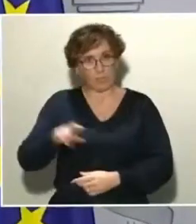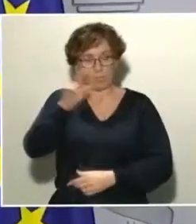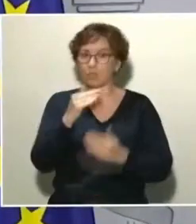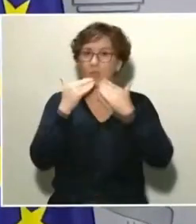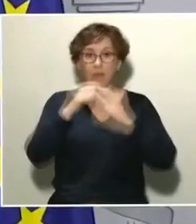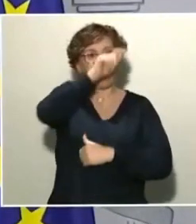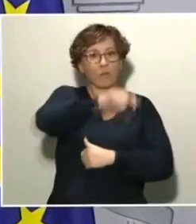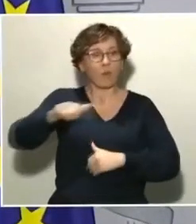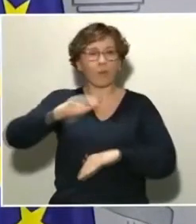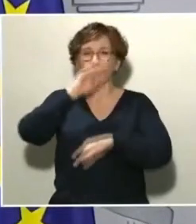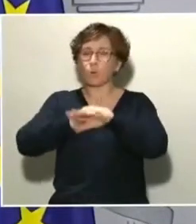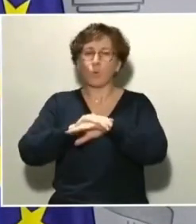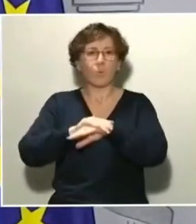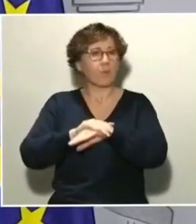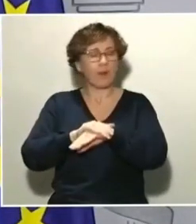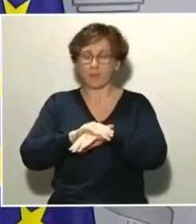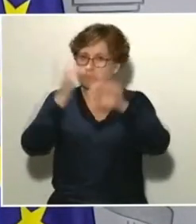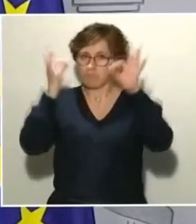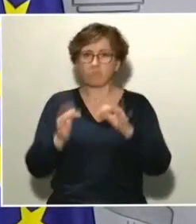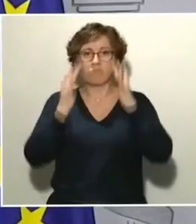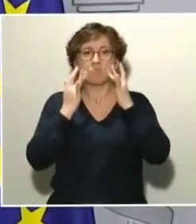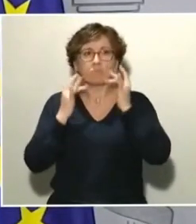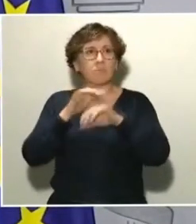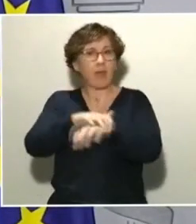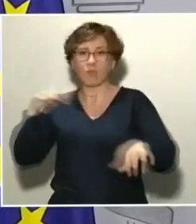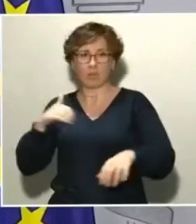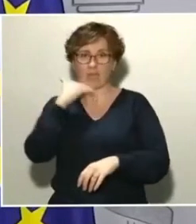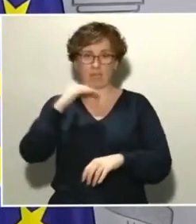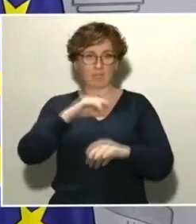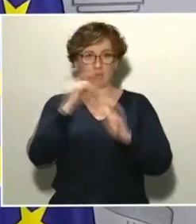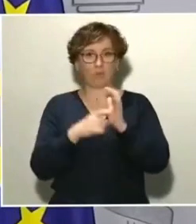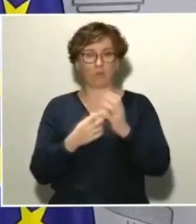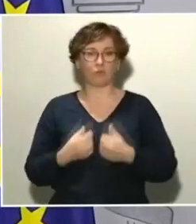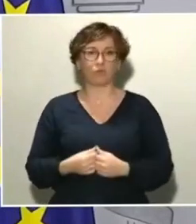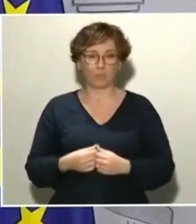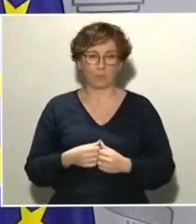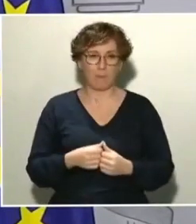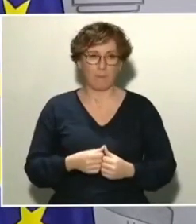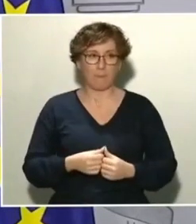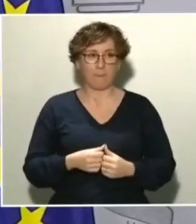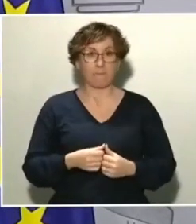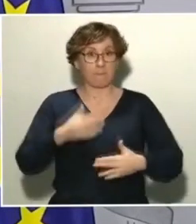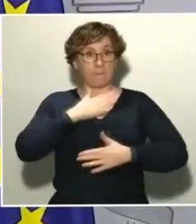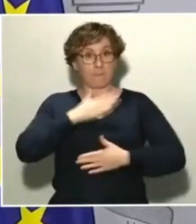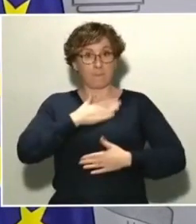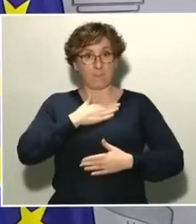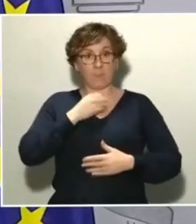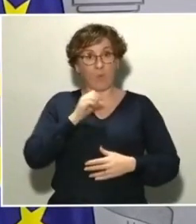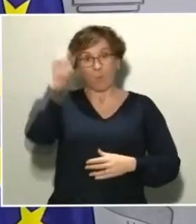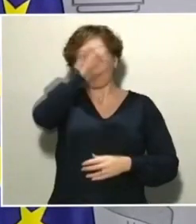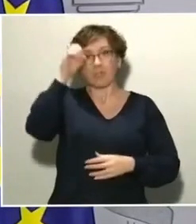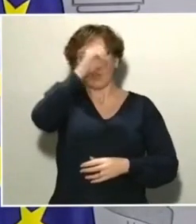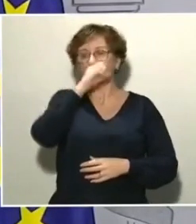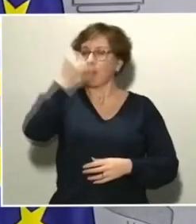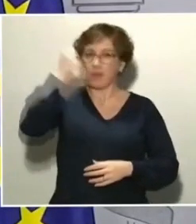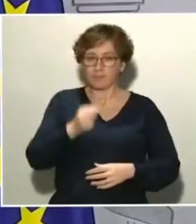inmensamente mayoritaria con mucha ejemplaridad y civismo. Nuestro punto de vista es que hay que insistir en el cumplimiento de estas medidas